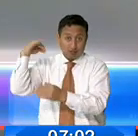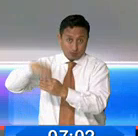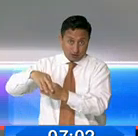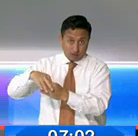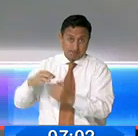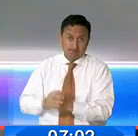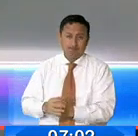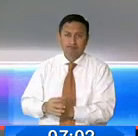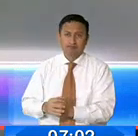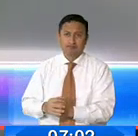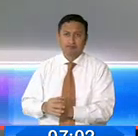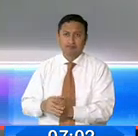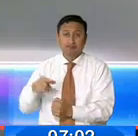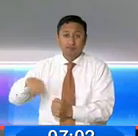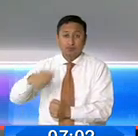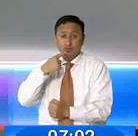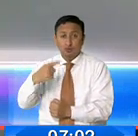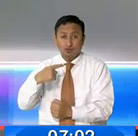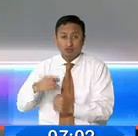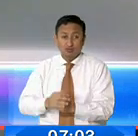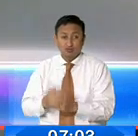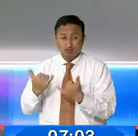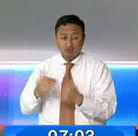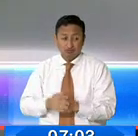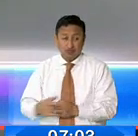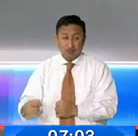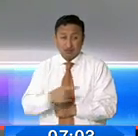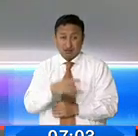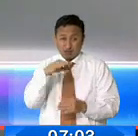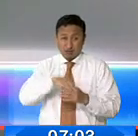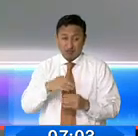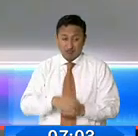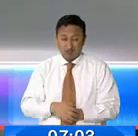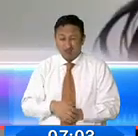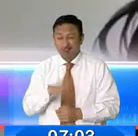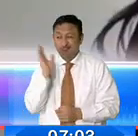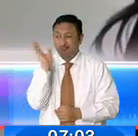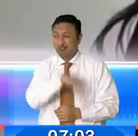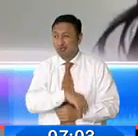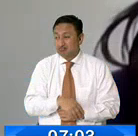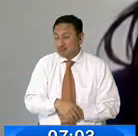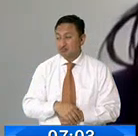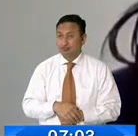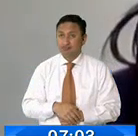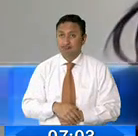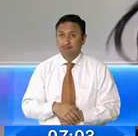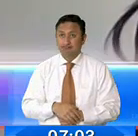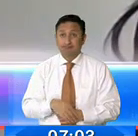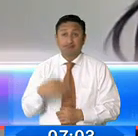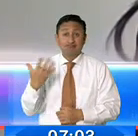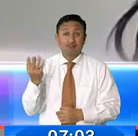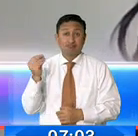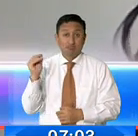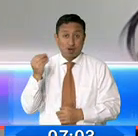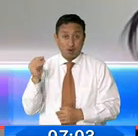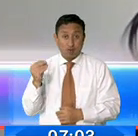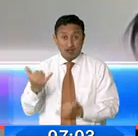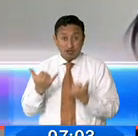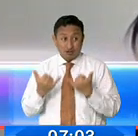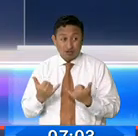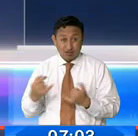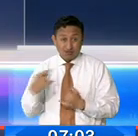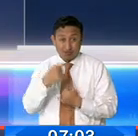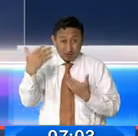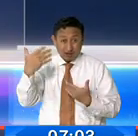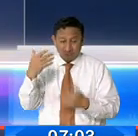confiesa que tiene poco interés por la política. La gran mayoría de jóvenes están decepcionados de la